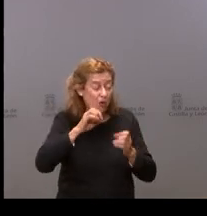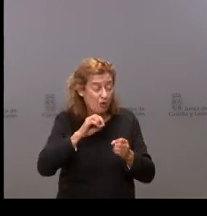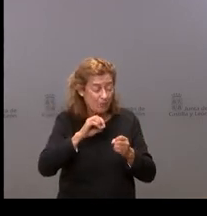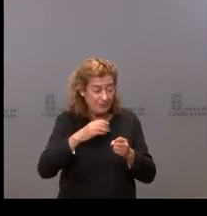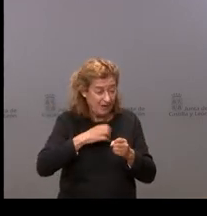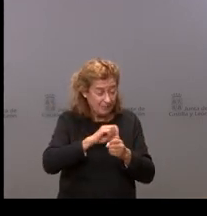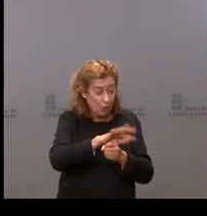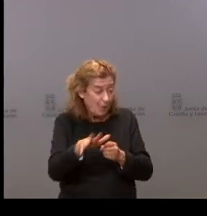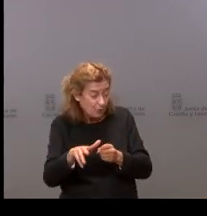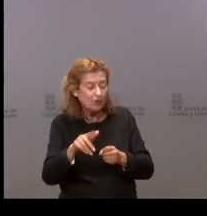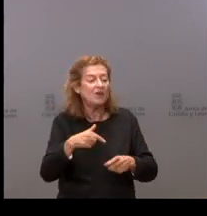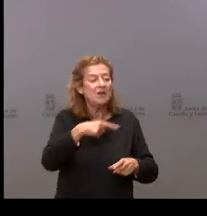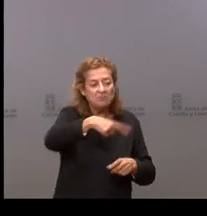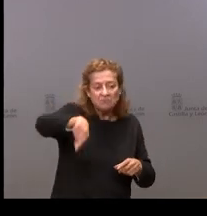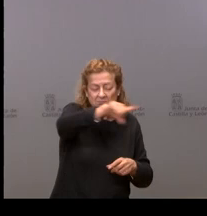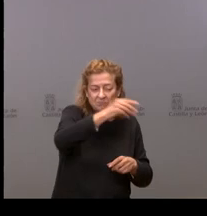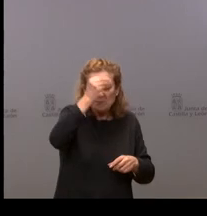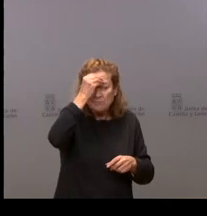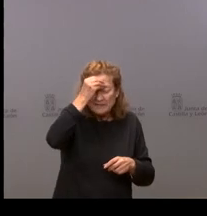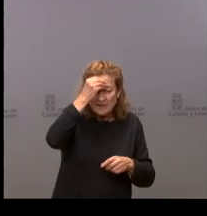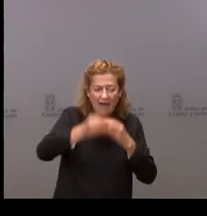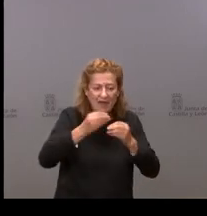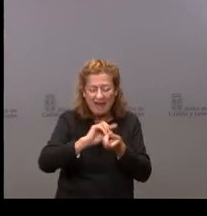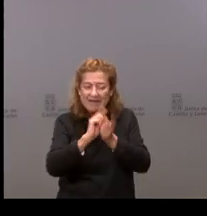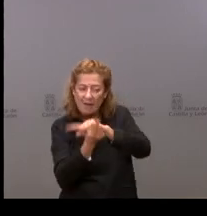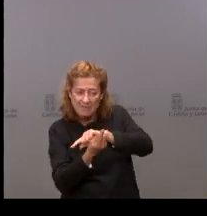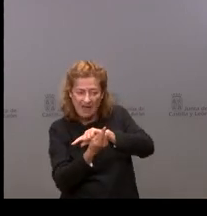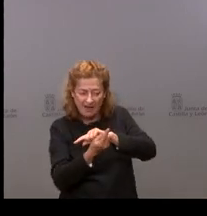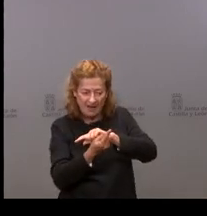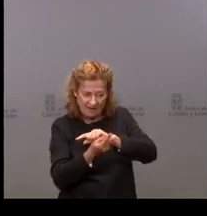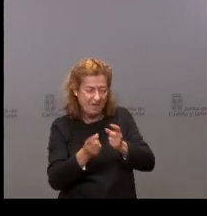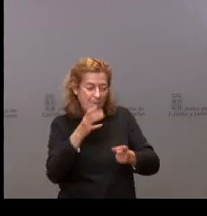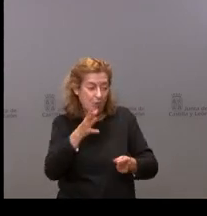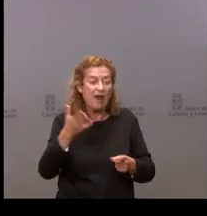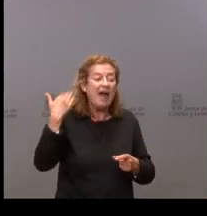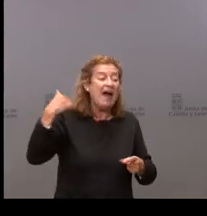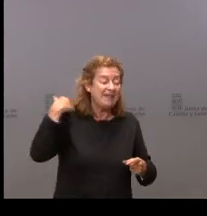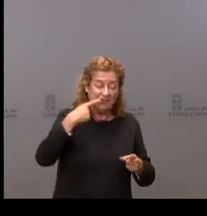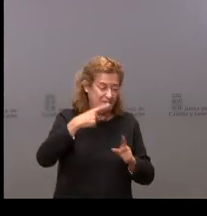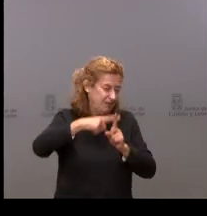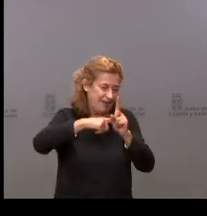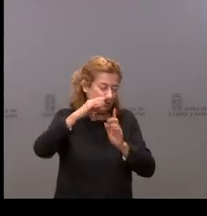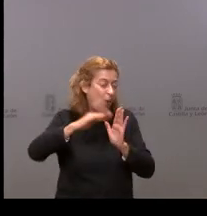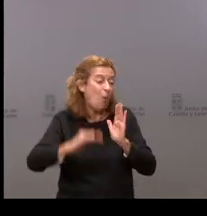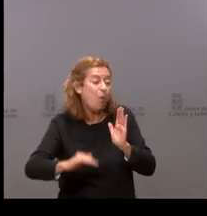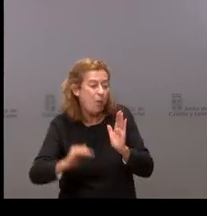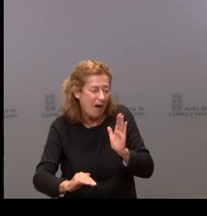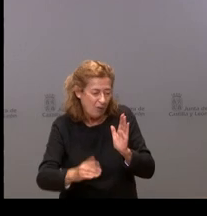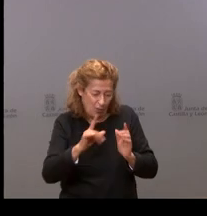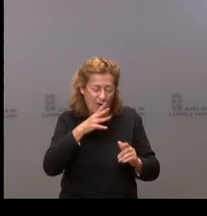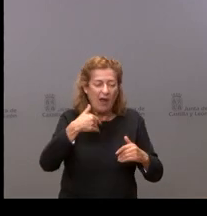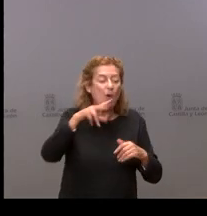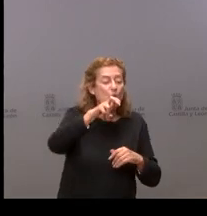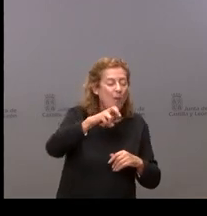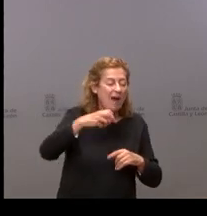Yo no sé si ustedes se han planteado de alguna manera cambiar esa catalogación, que es menos que el riesgo bajo, o estaría entre la nueva normalidad y el riesgo